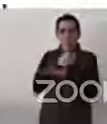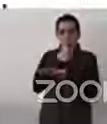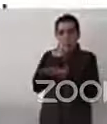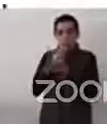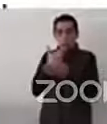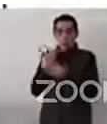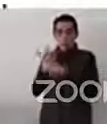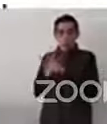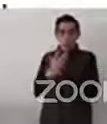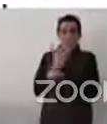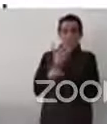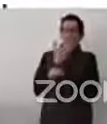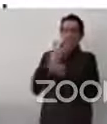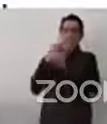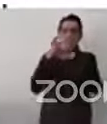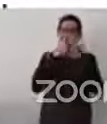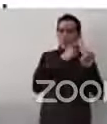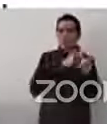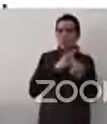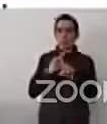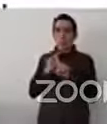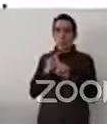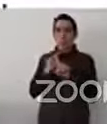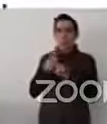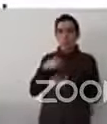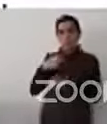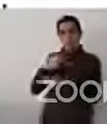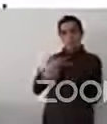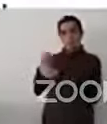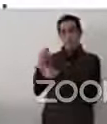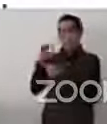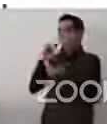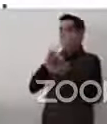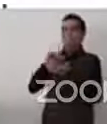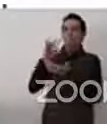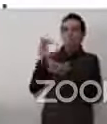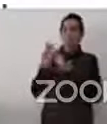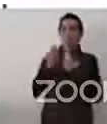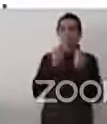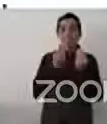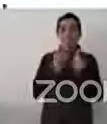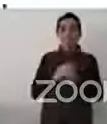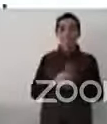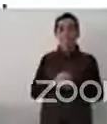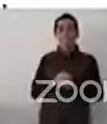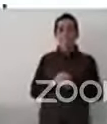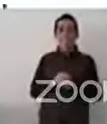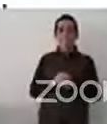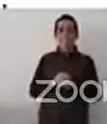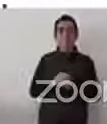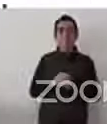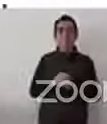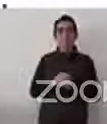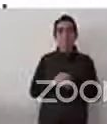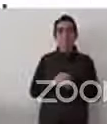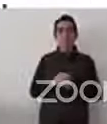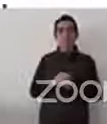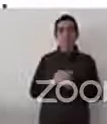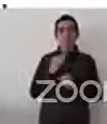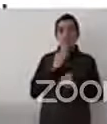agradecidos por esta invitación. Hay un enfoque diferencial. Se habla mucho del enfoque diferencial